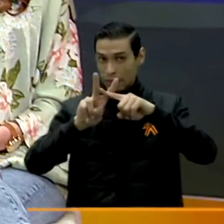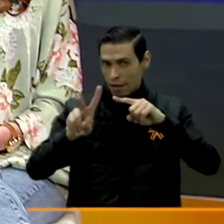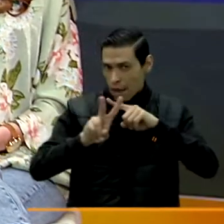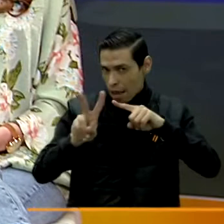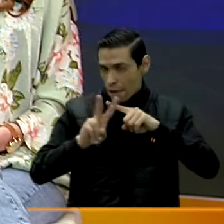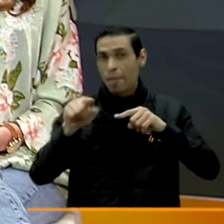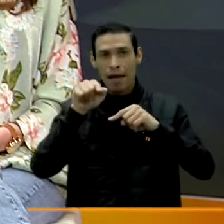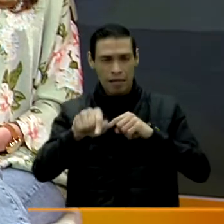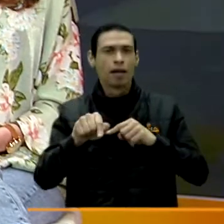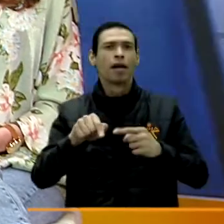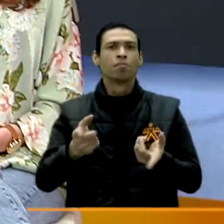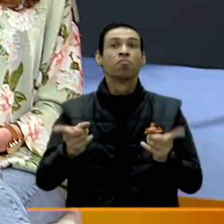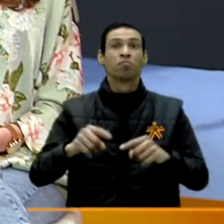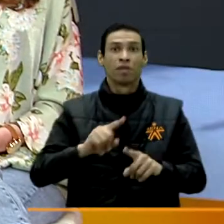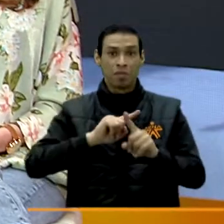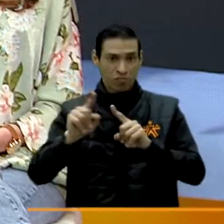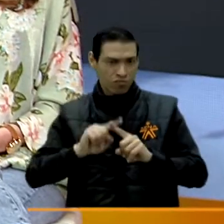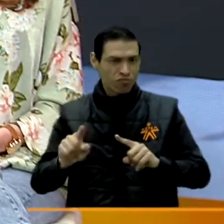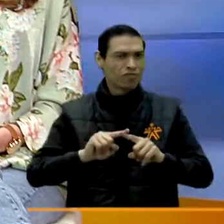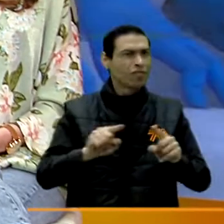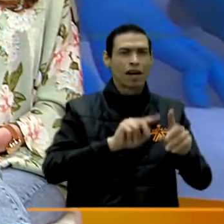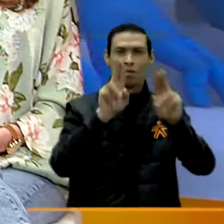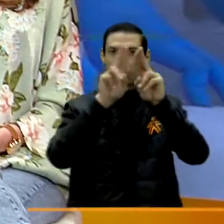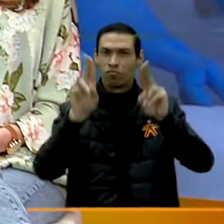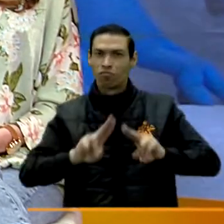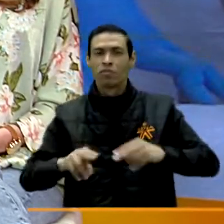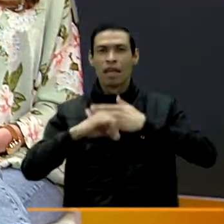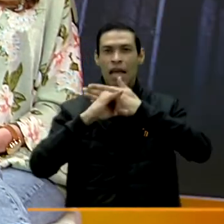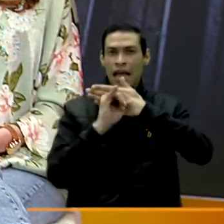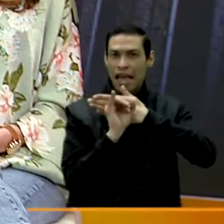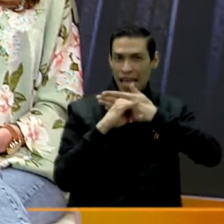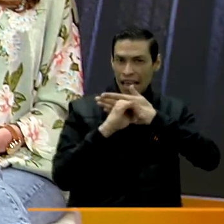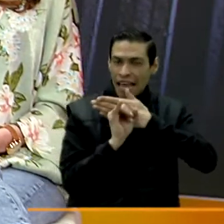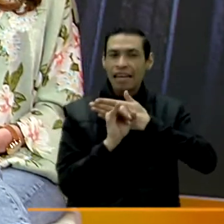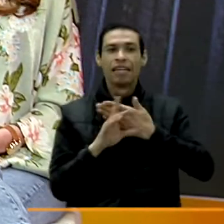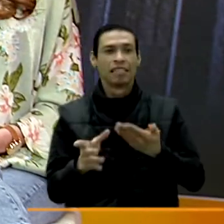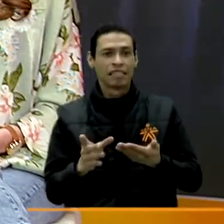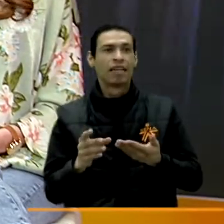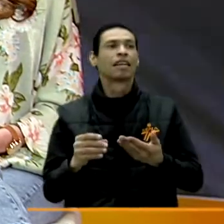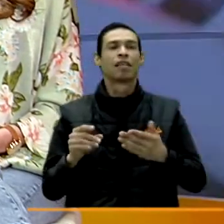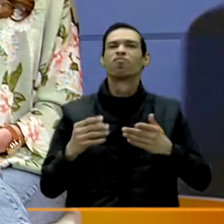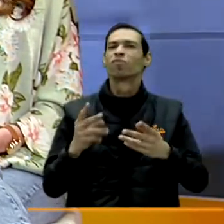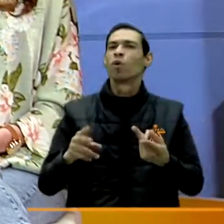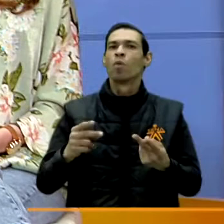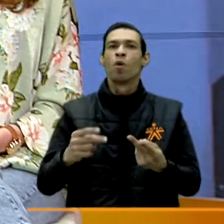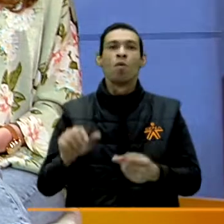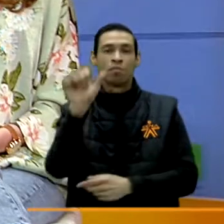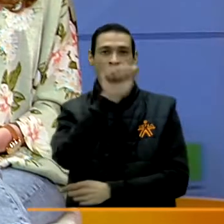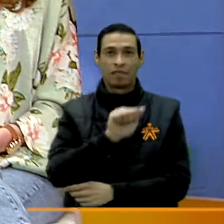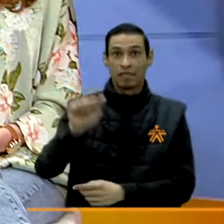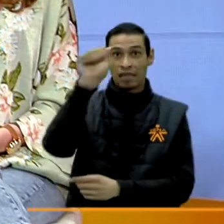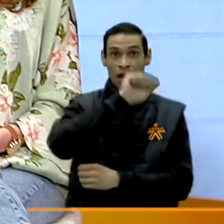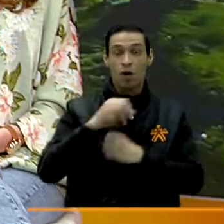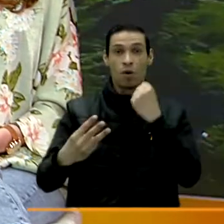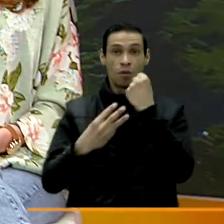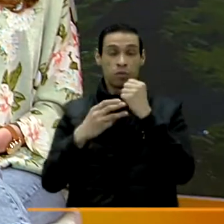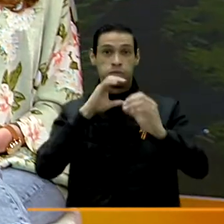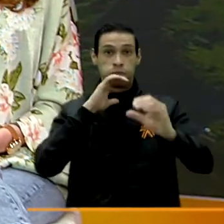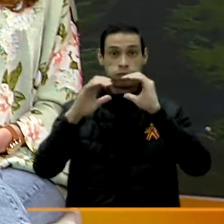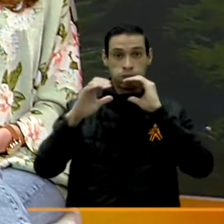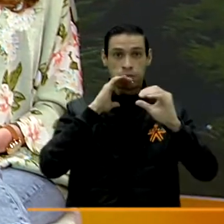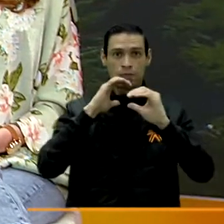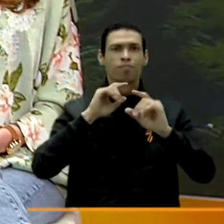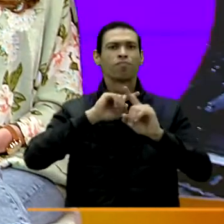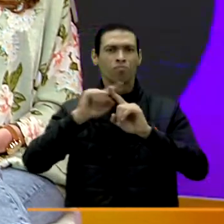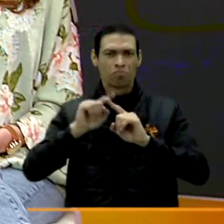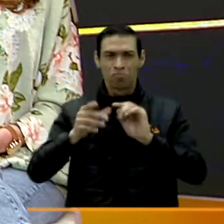por Radio Nacional de Colombia y también para los cibernautas a través de Instagram Live con la dirección arroba cena comunica.